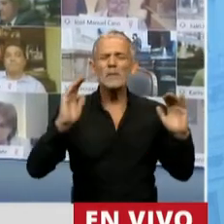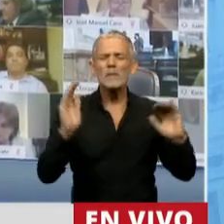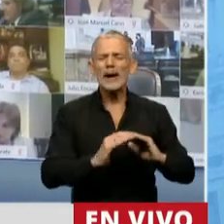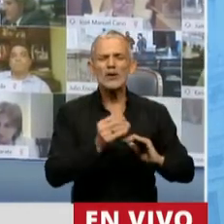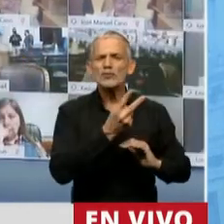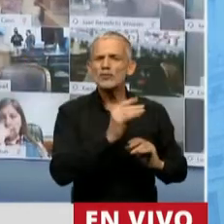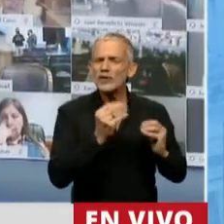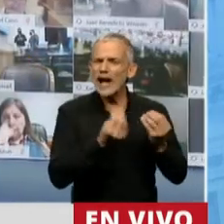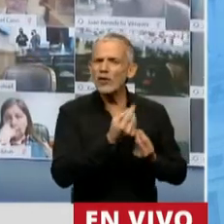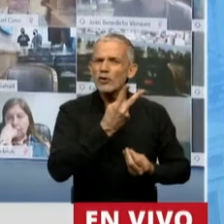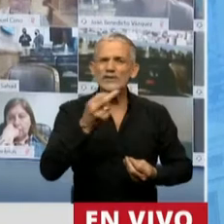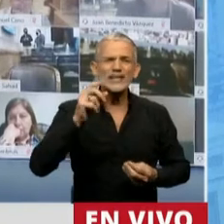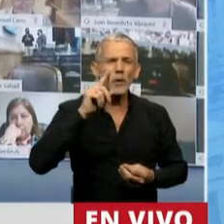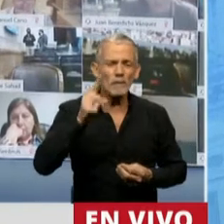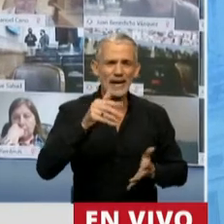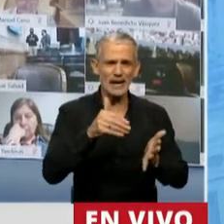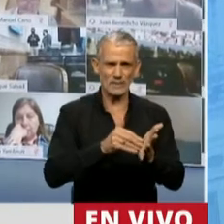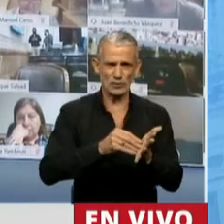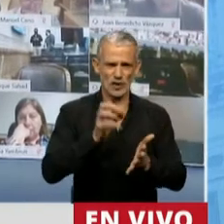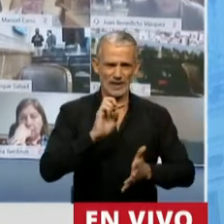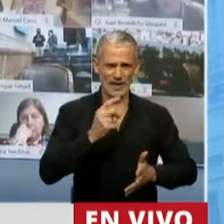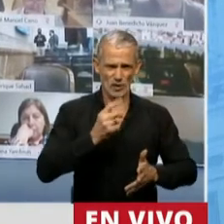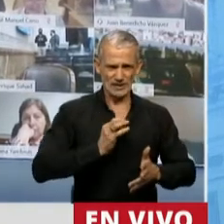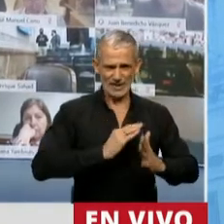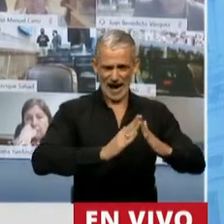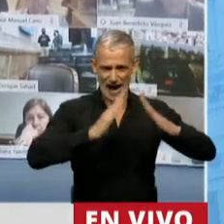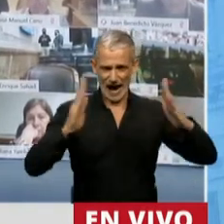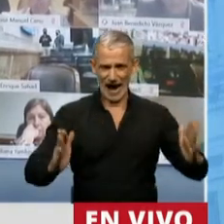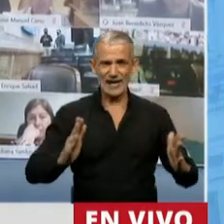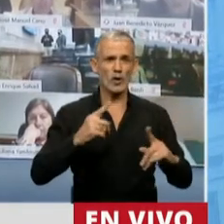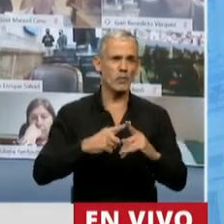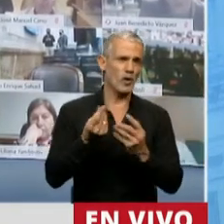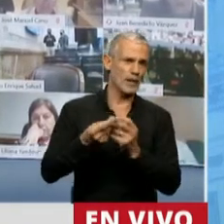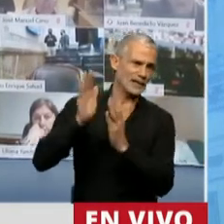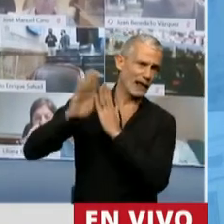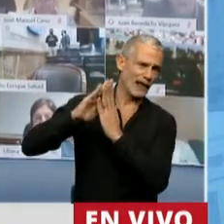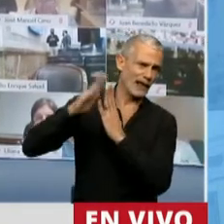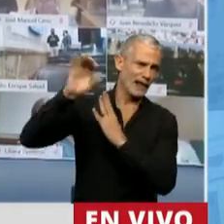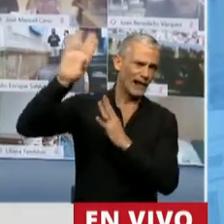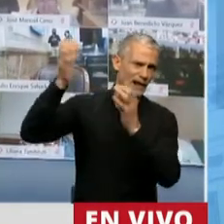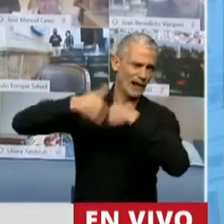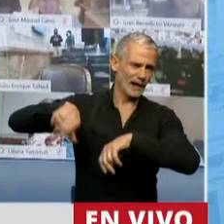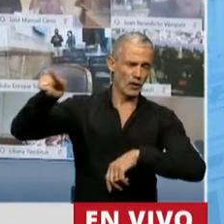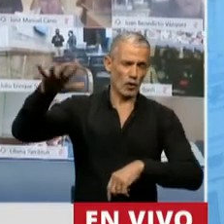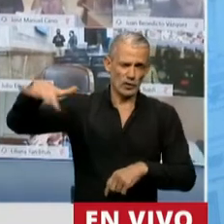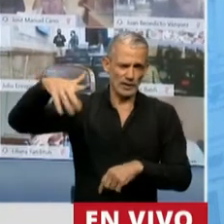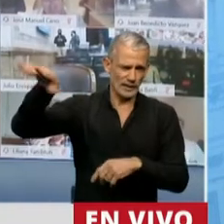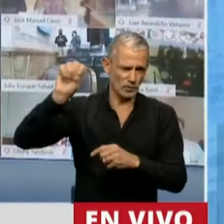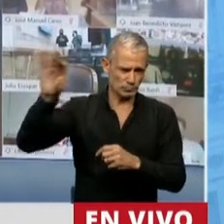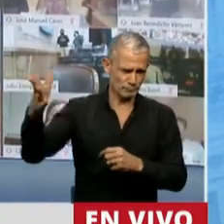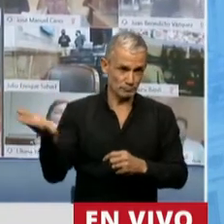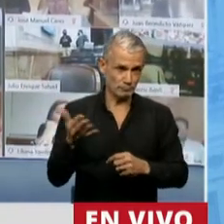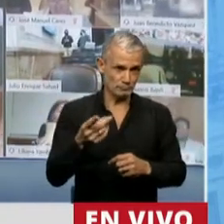.000 millones de dólares por año por esta fuga de capitales que van a parar a las guaridas